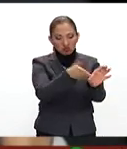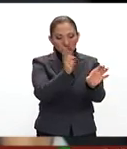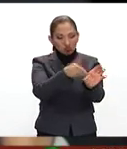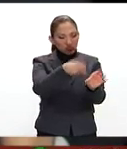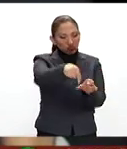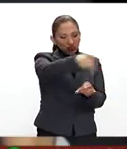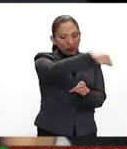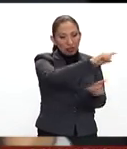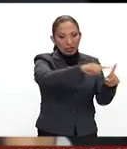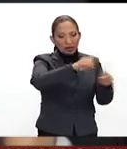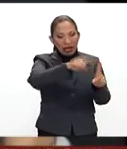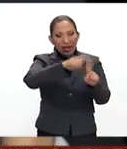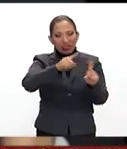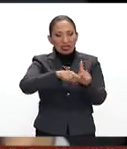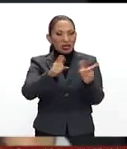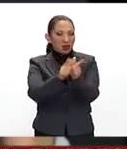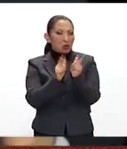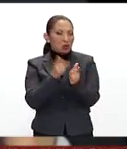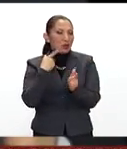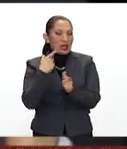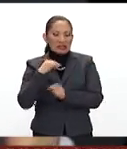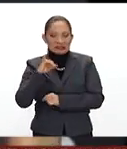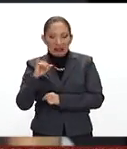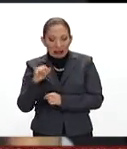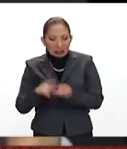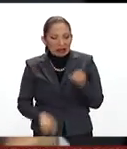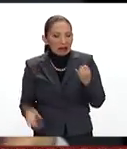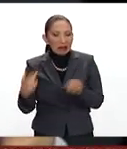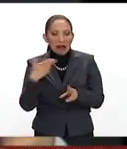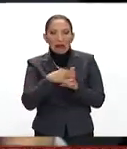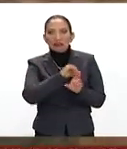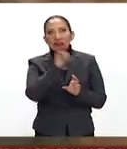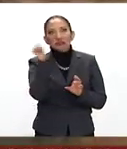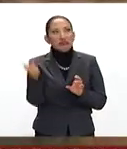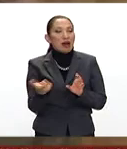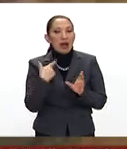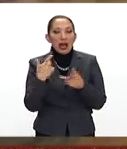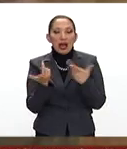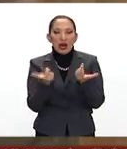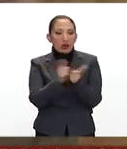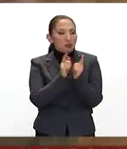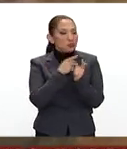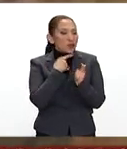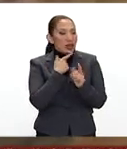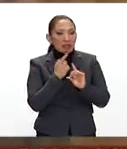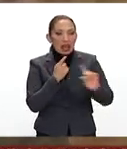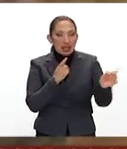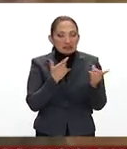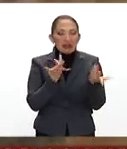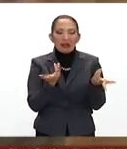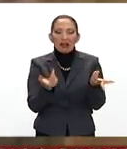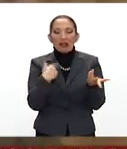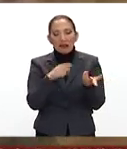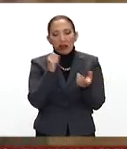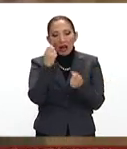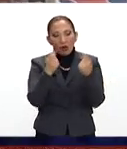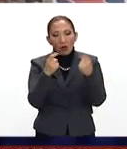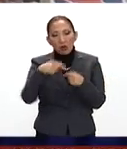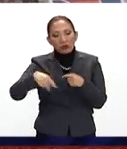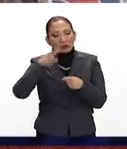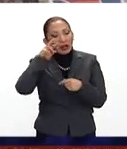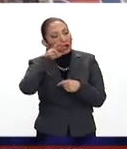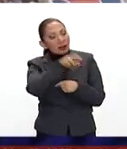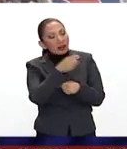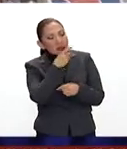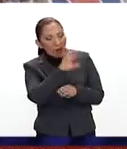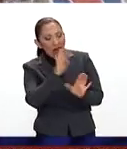diferentes tenencias, desde la izquierda hasta la derecha, pues varios de ellos señalaban incluso que se